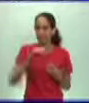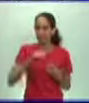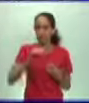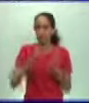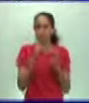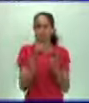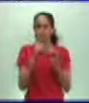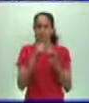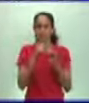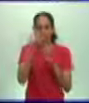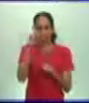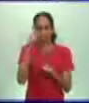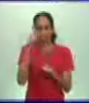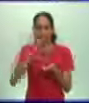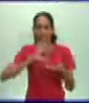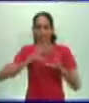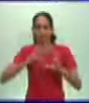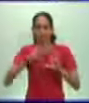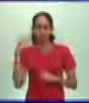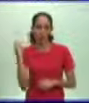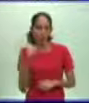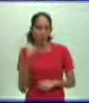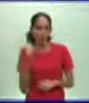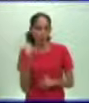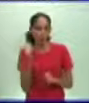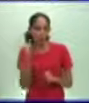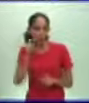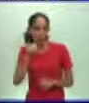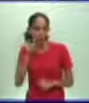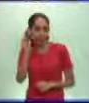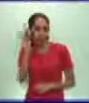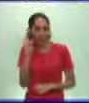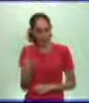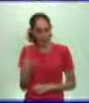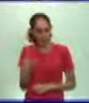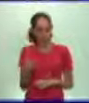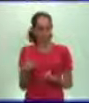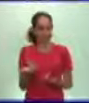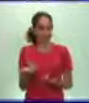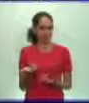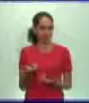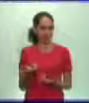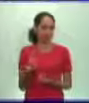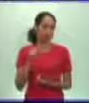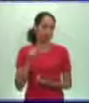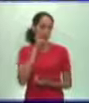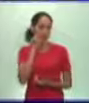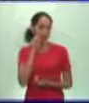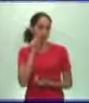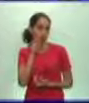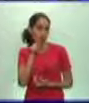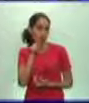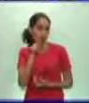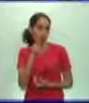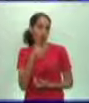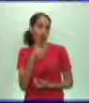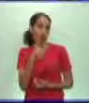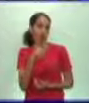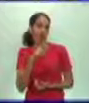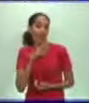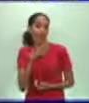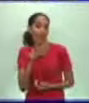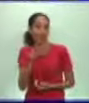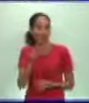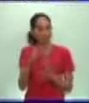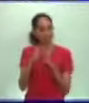todavía un método de explotación hacia el ser humano, hacia el hombre? Es una interrogante para que usted reflexione en casa. Pero me gustaría verle